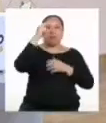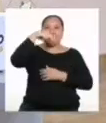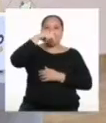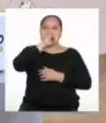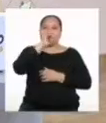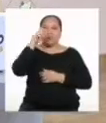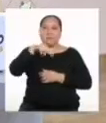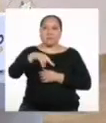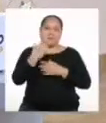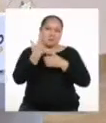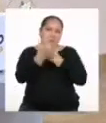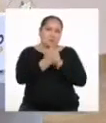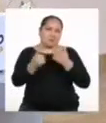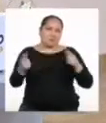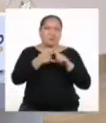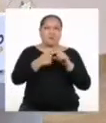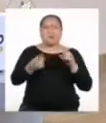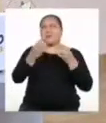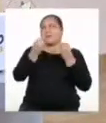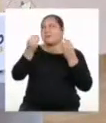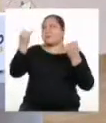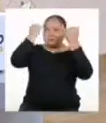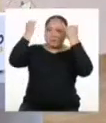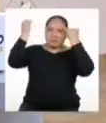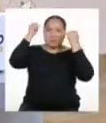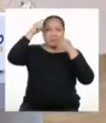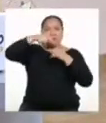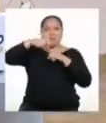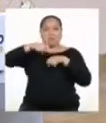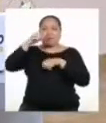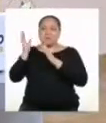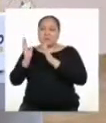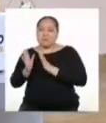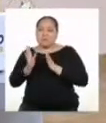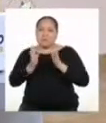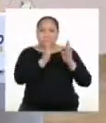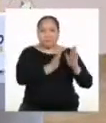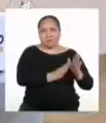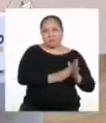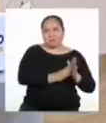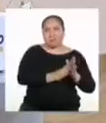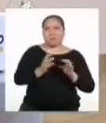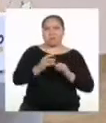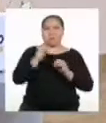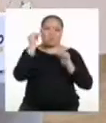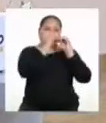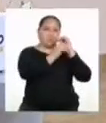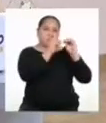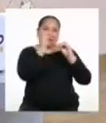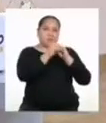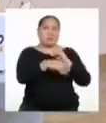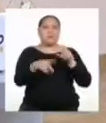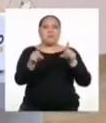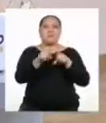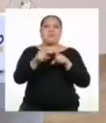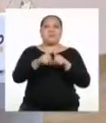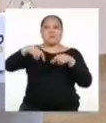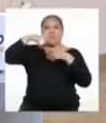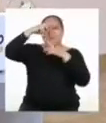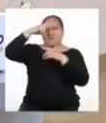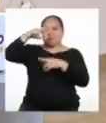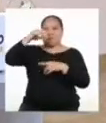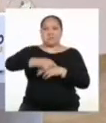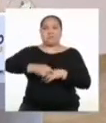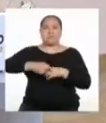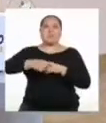que otros, pero a veces una tiene tantas ideas que es bueno priorizarlas y ordenarlas un poco. También para asegurarnos que cumpla